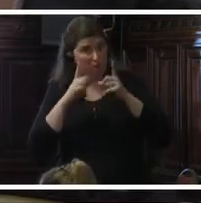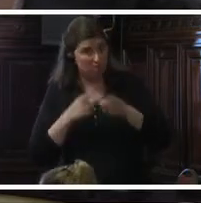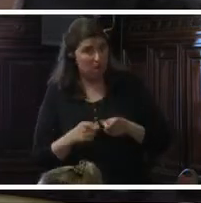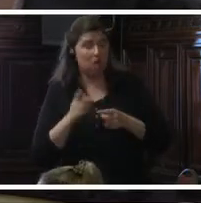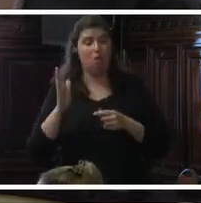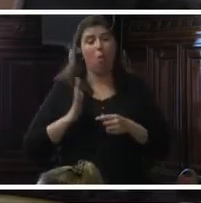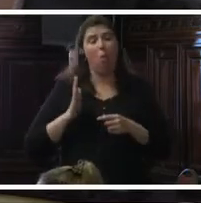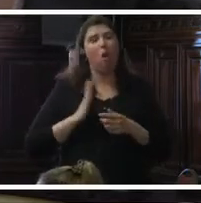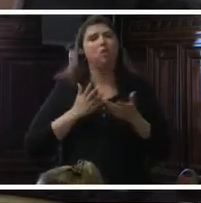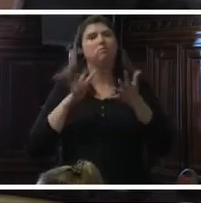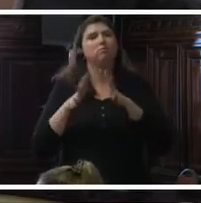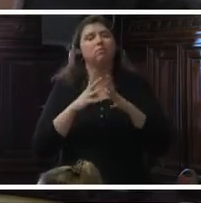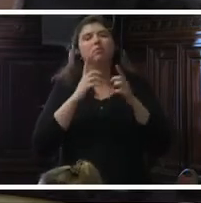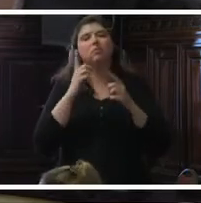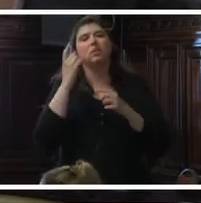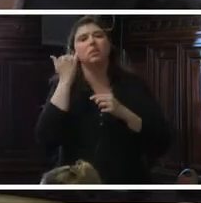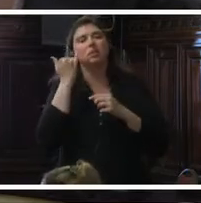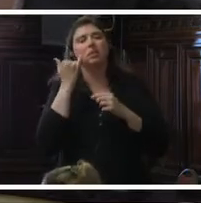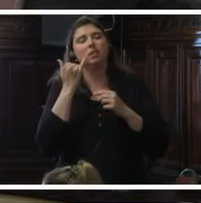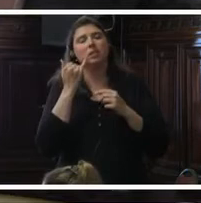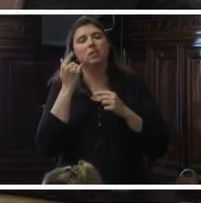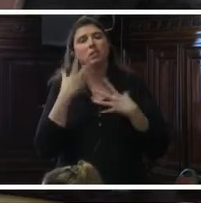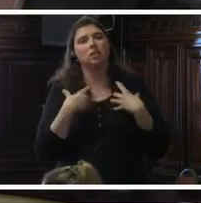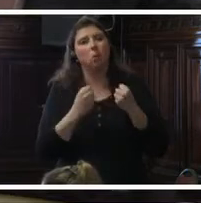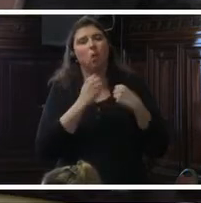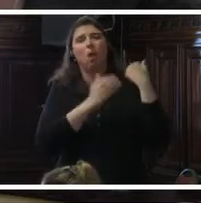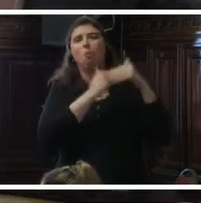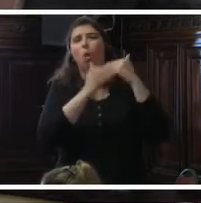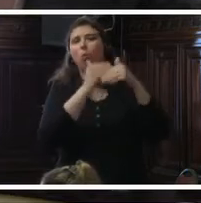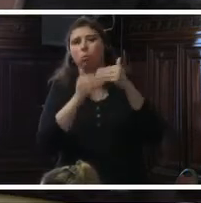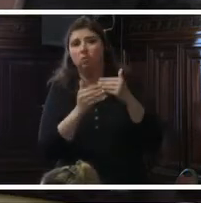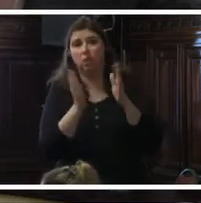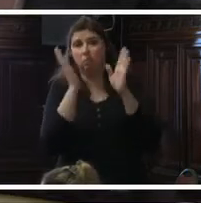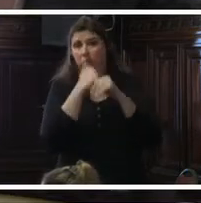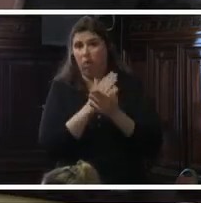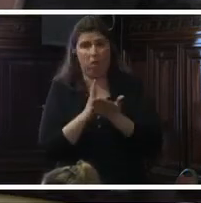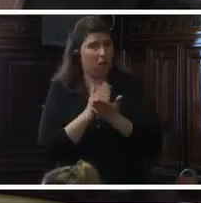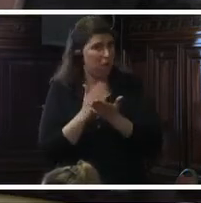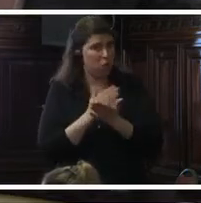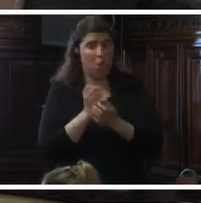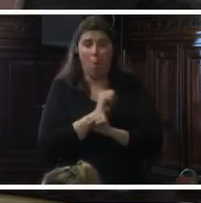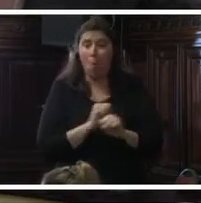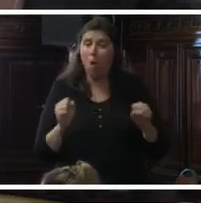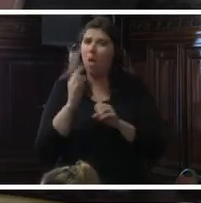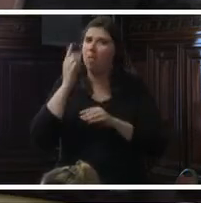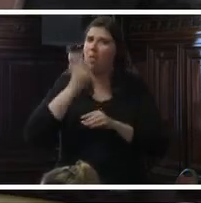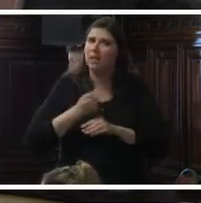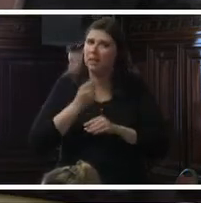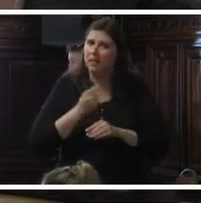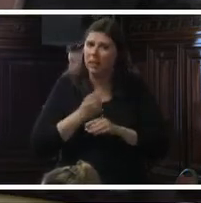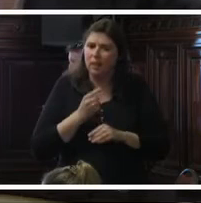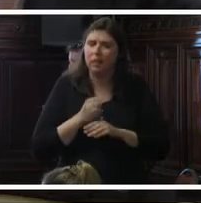que las mujeres tienen en materia de salud reproductiva sin ningún tipo de discriminación con el fin de garantizar decisiones informadas y